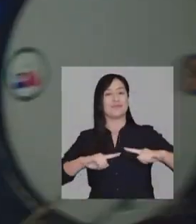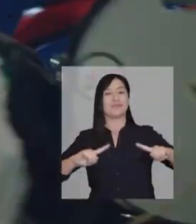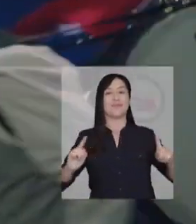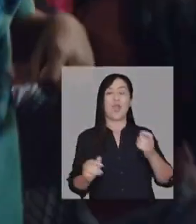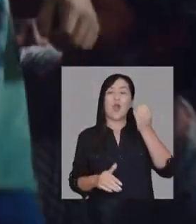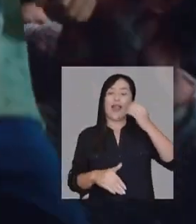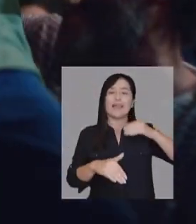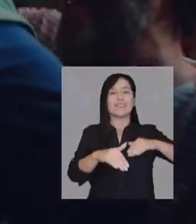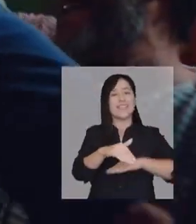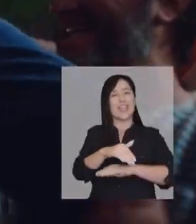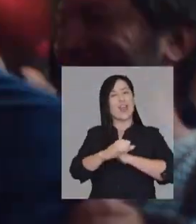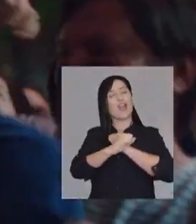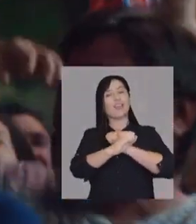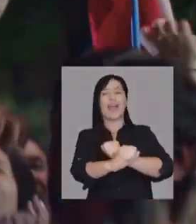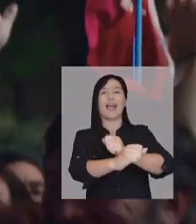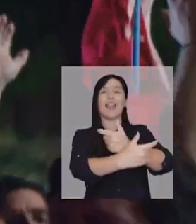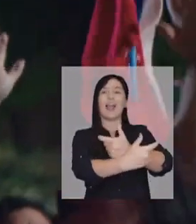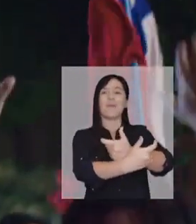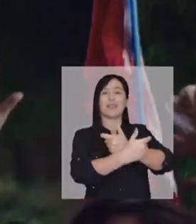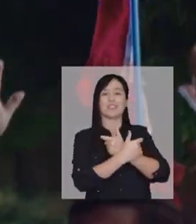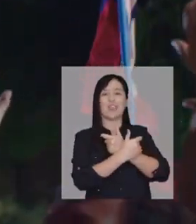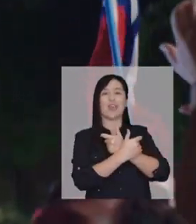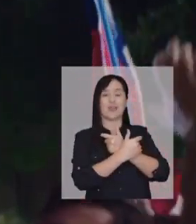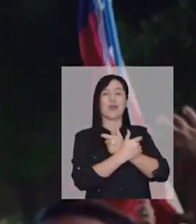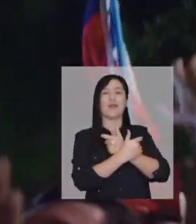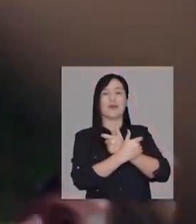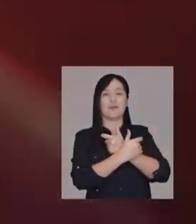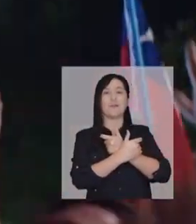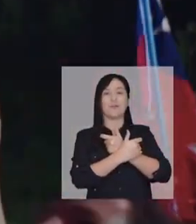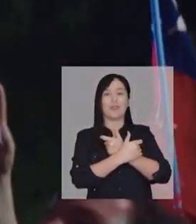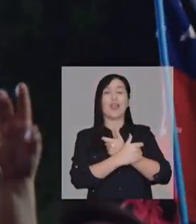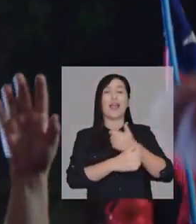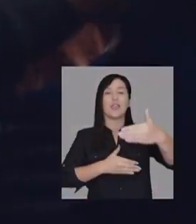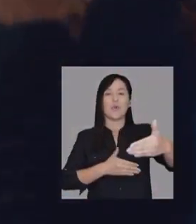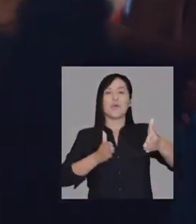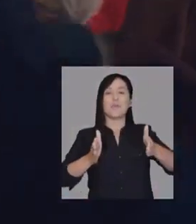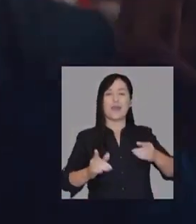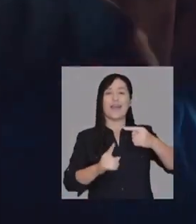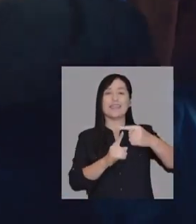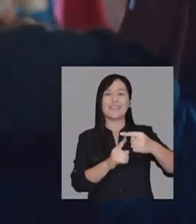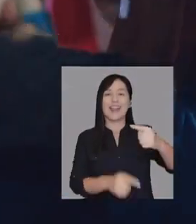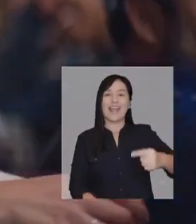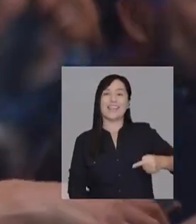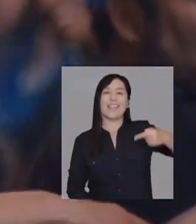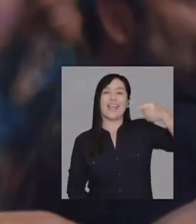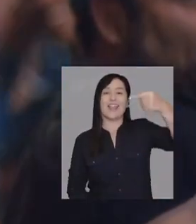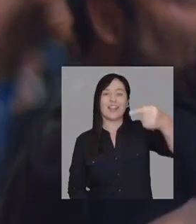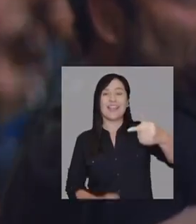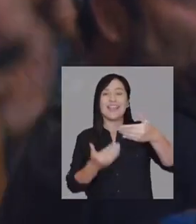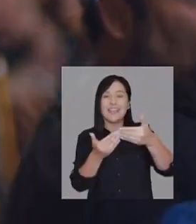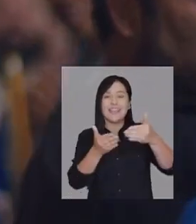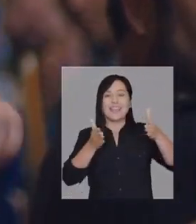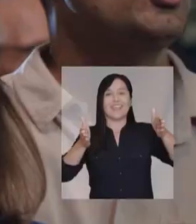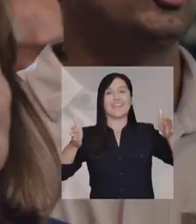niña? ¿Y el significado de la